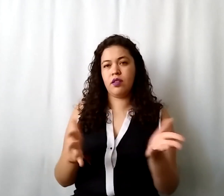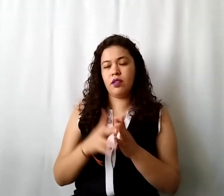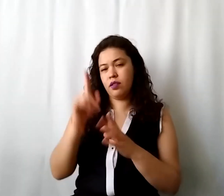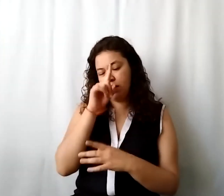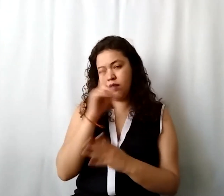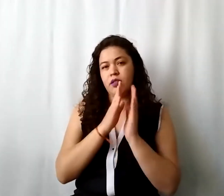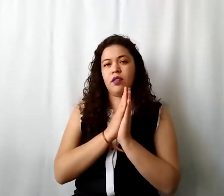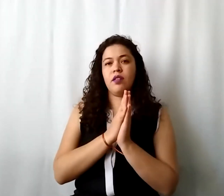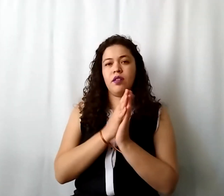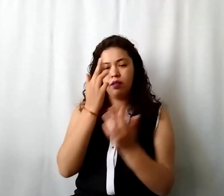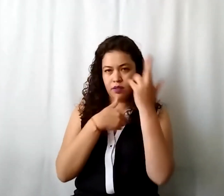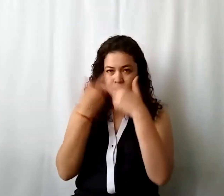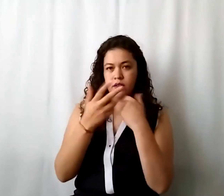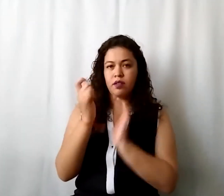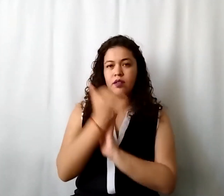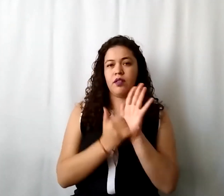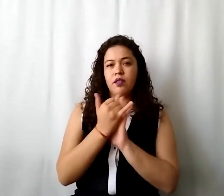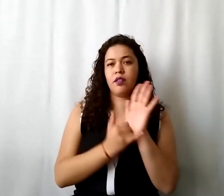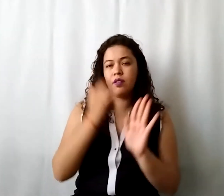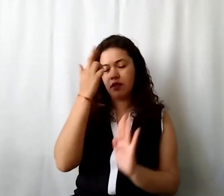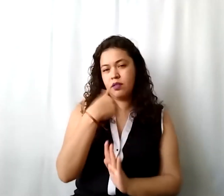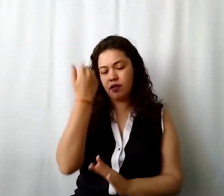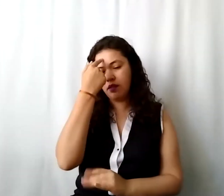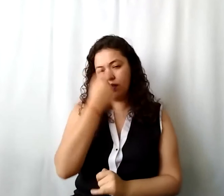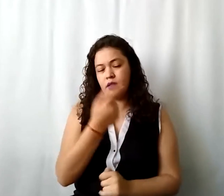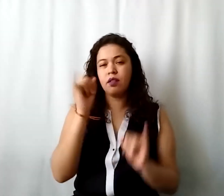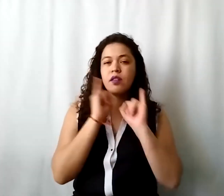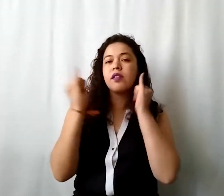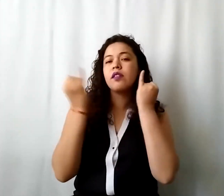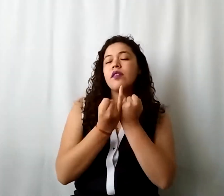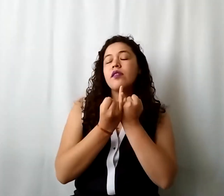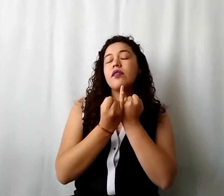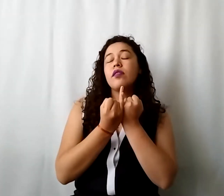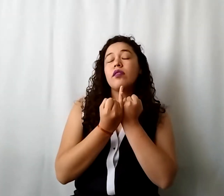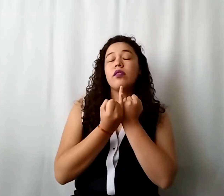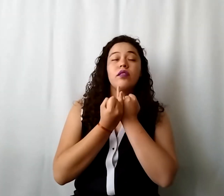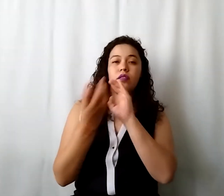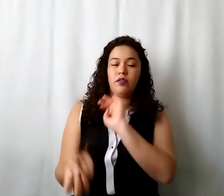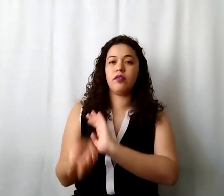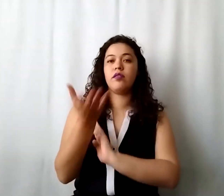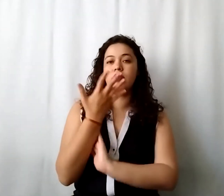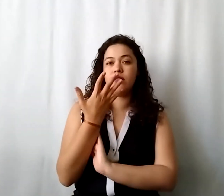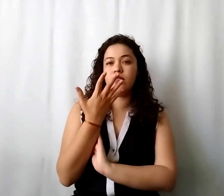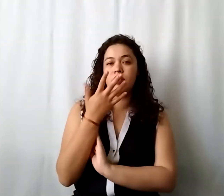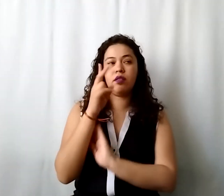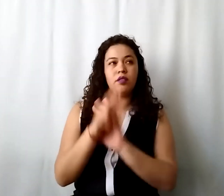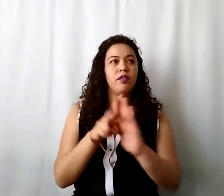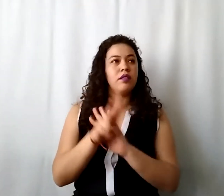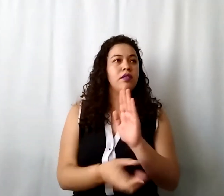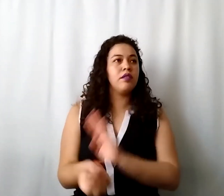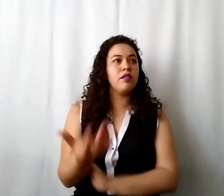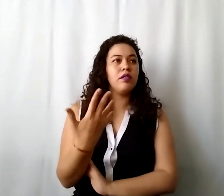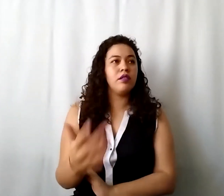información la invitación sería revisar el canal de YouTube de la Junta en donde se va a subir el